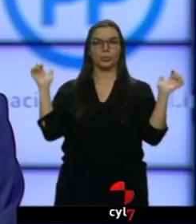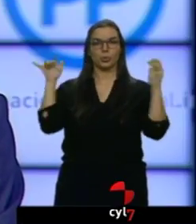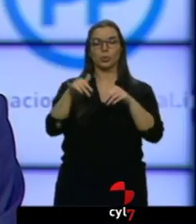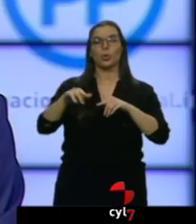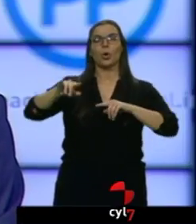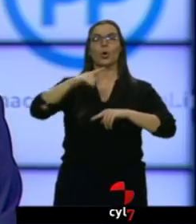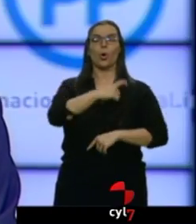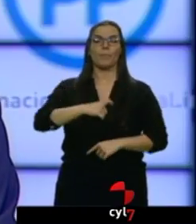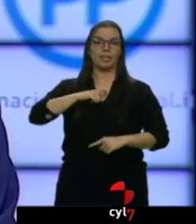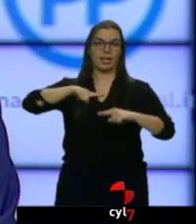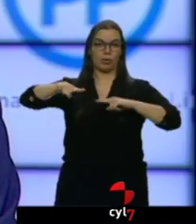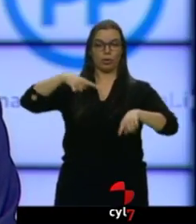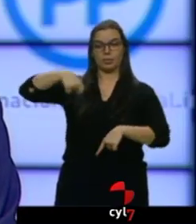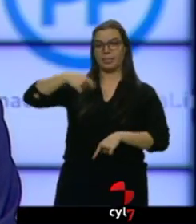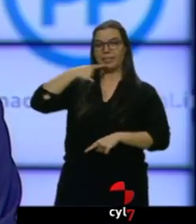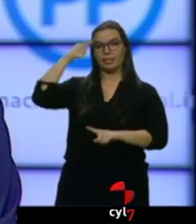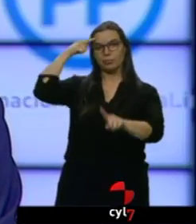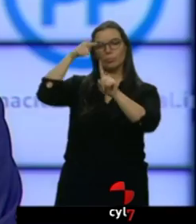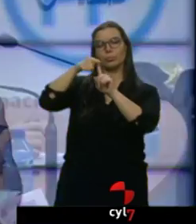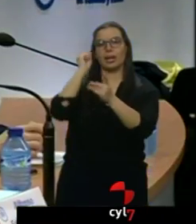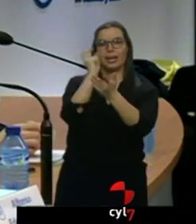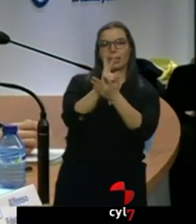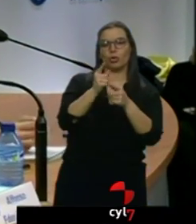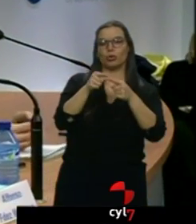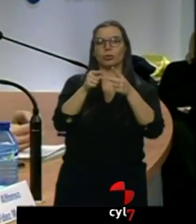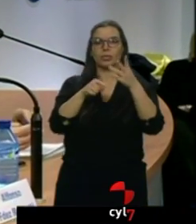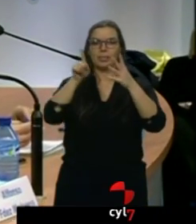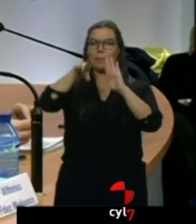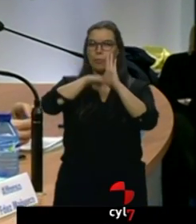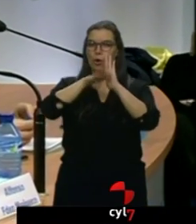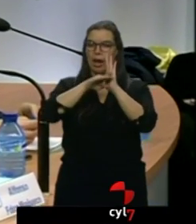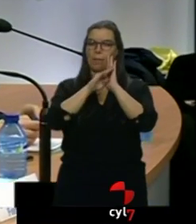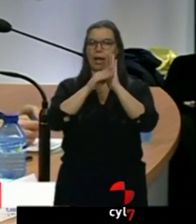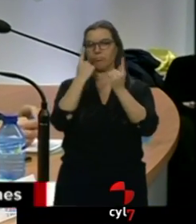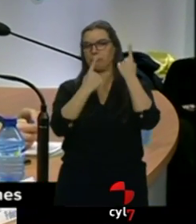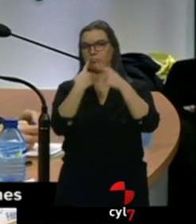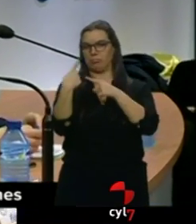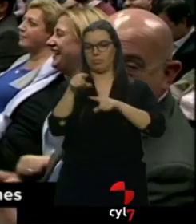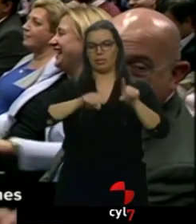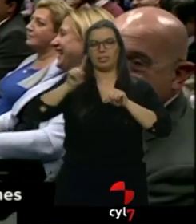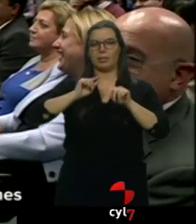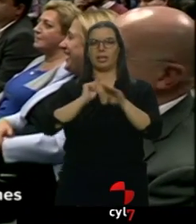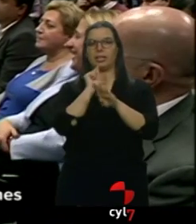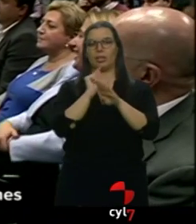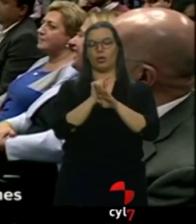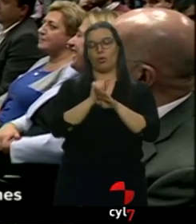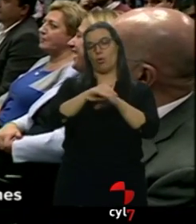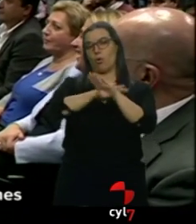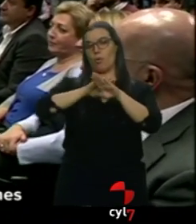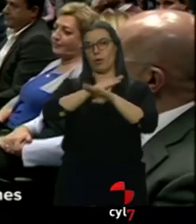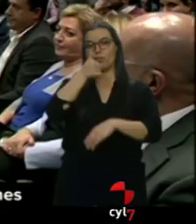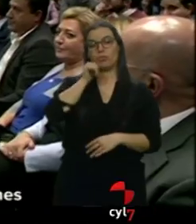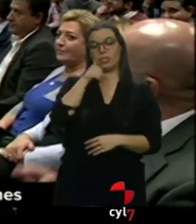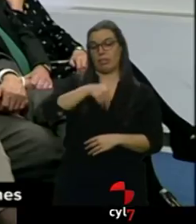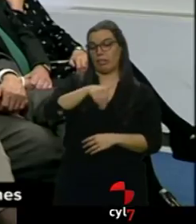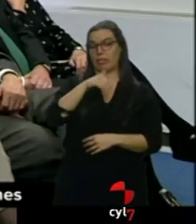fijó retos, anunció líneas del programa electoral y también criticó al gobierno de Pedro Sánchez. Como decimos, a casi 200 días